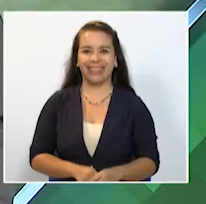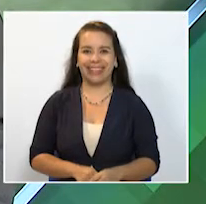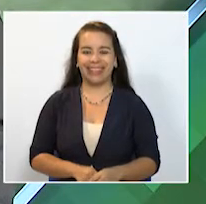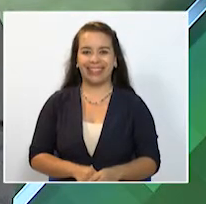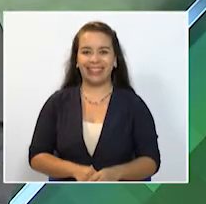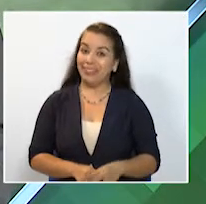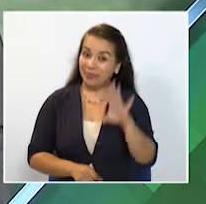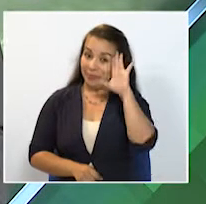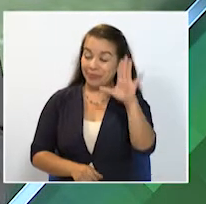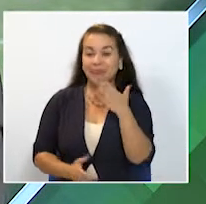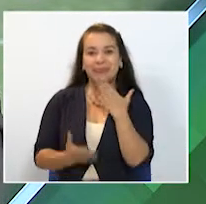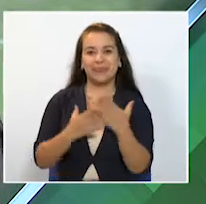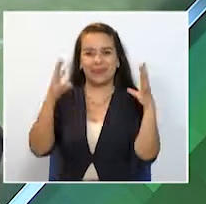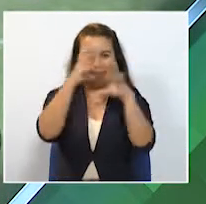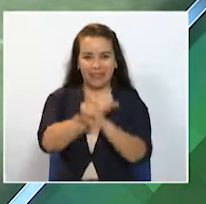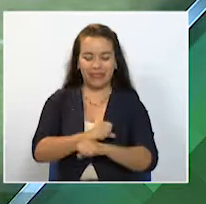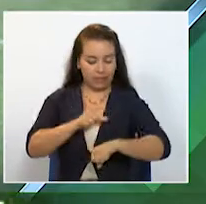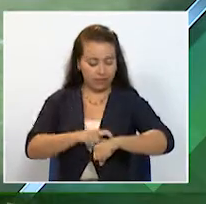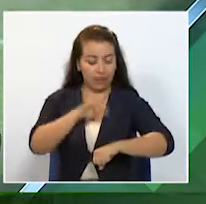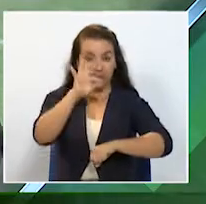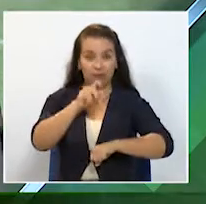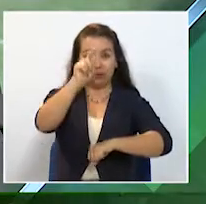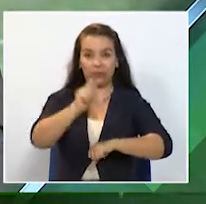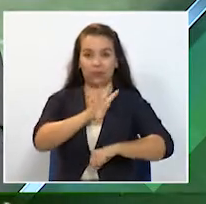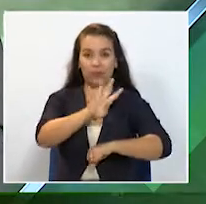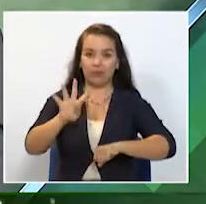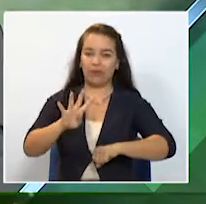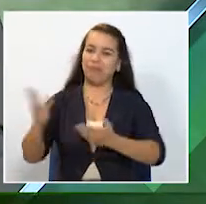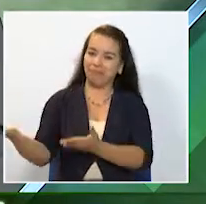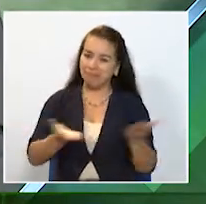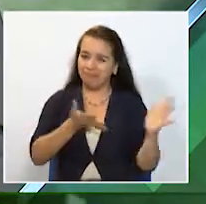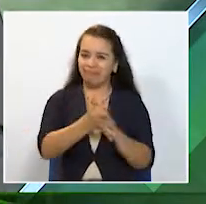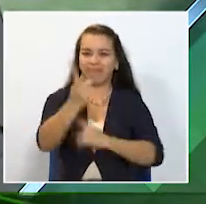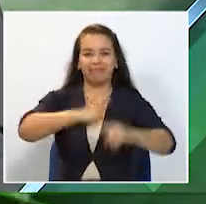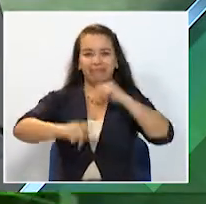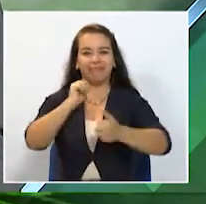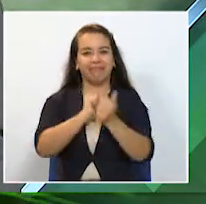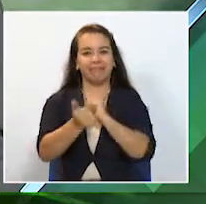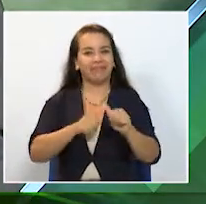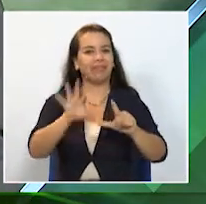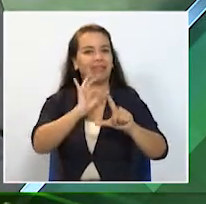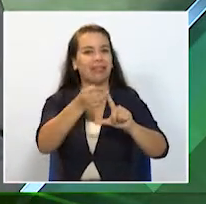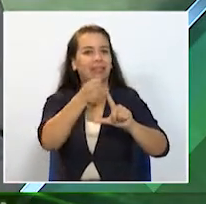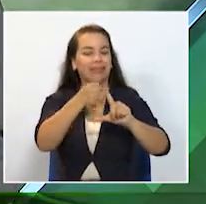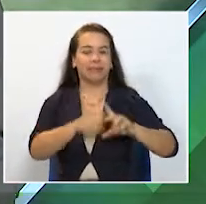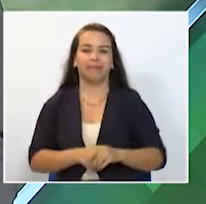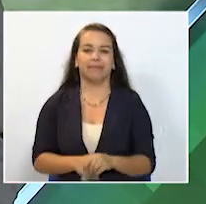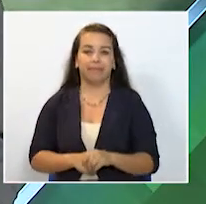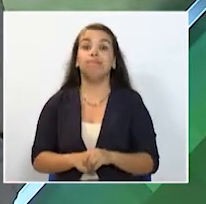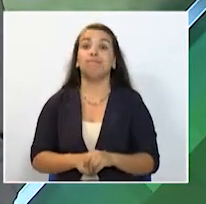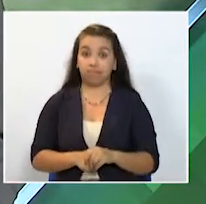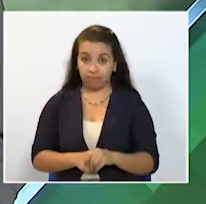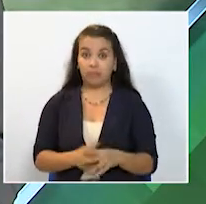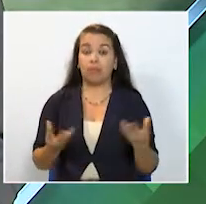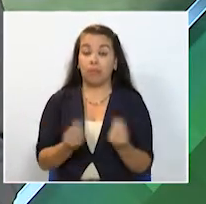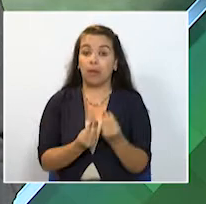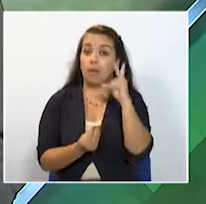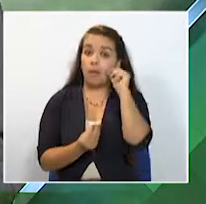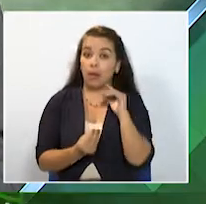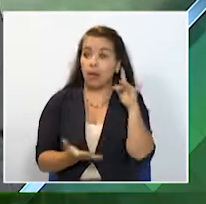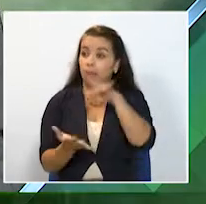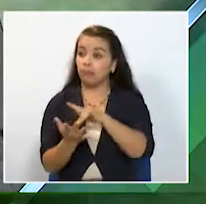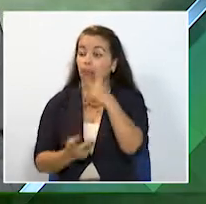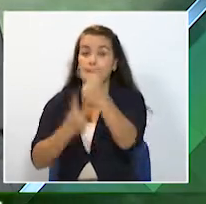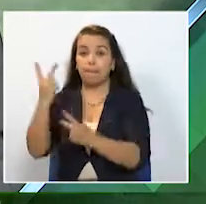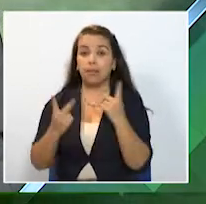Hola ¿Qué tal? Muy buenas noches 8.44 minutos Bienvenidos a la información deportiva en Telecafe Noticias Deportivo Pedira jugó anoche en condición de